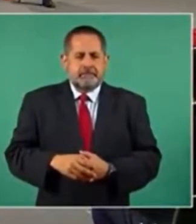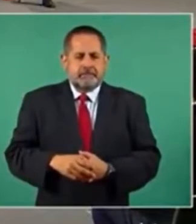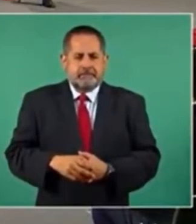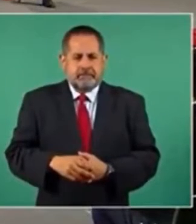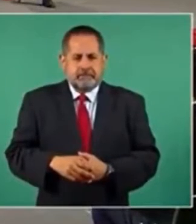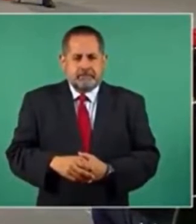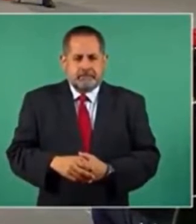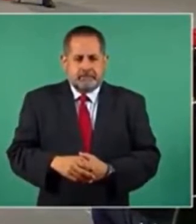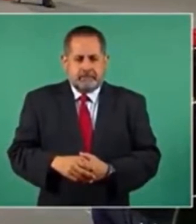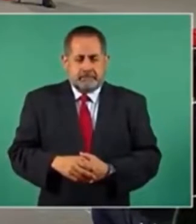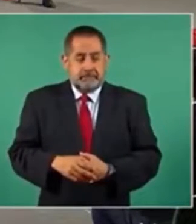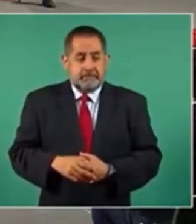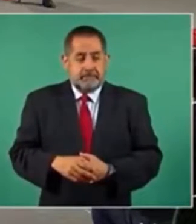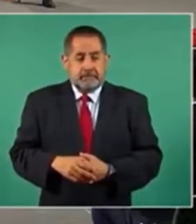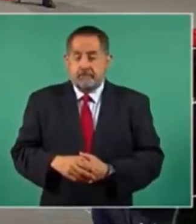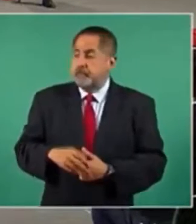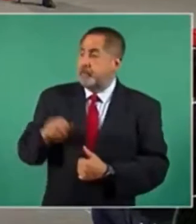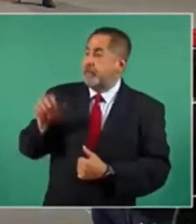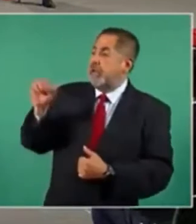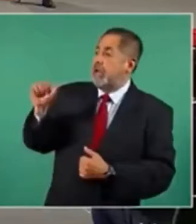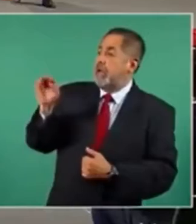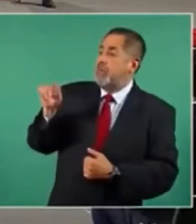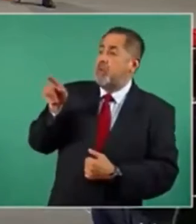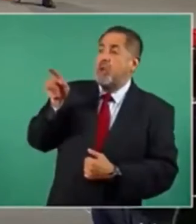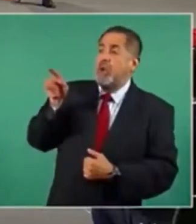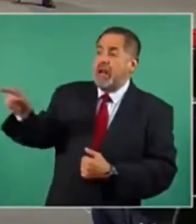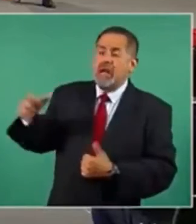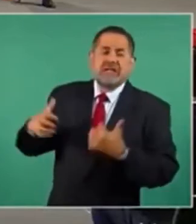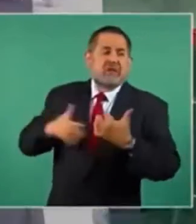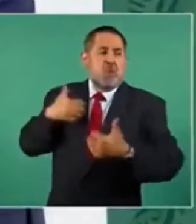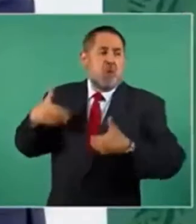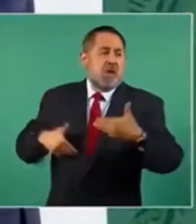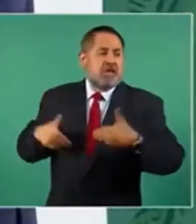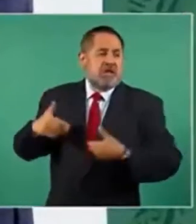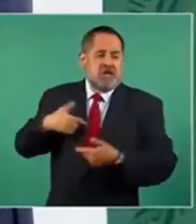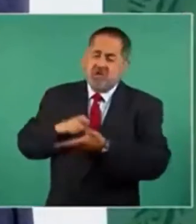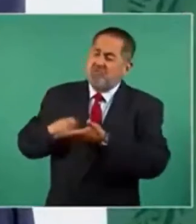¿Y le molestan mucho mis críticas? Pues tampoco, ni siquiera...